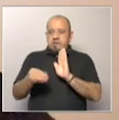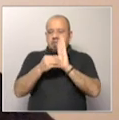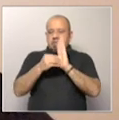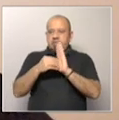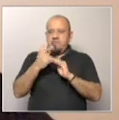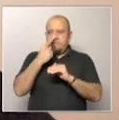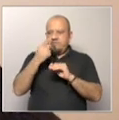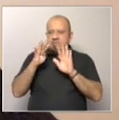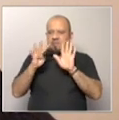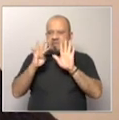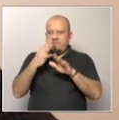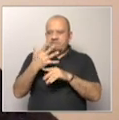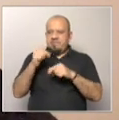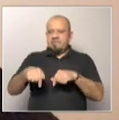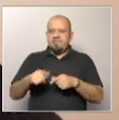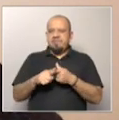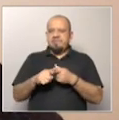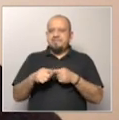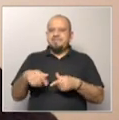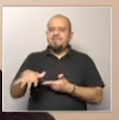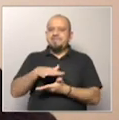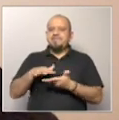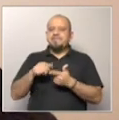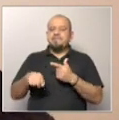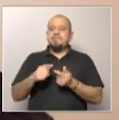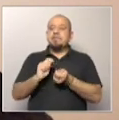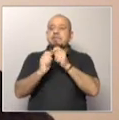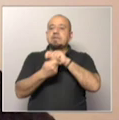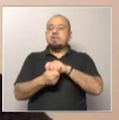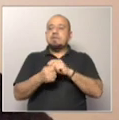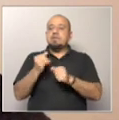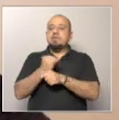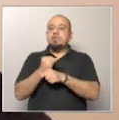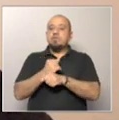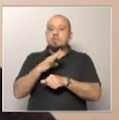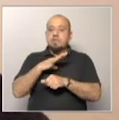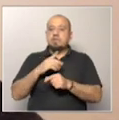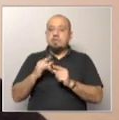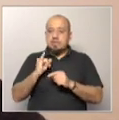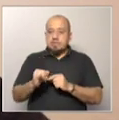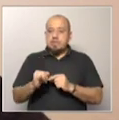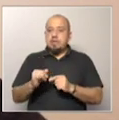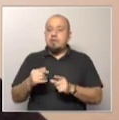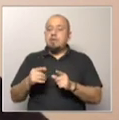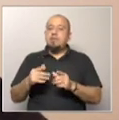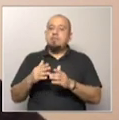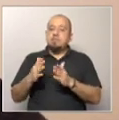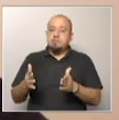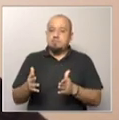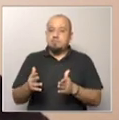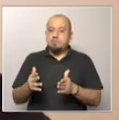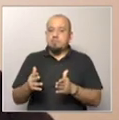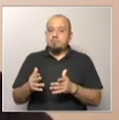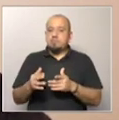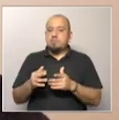1995. En este caso, las reformas institucionales existen también, no son de la envergadura que